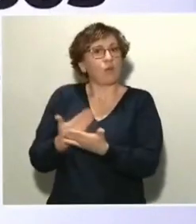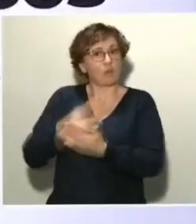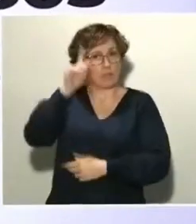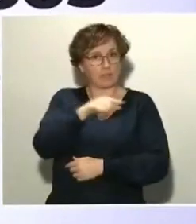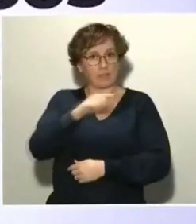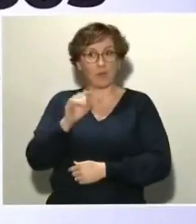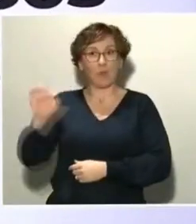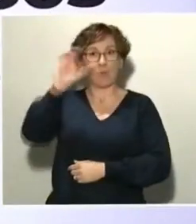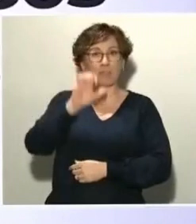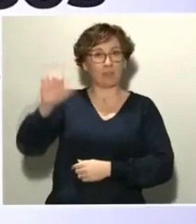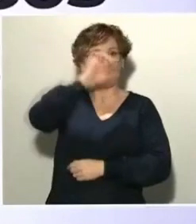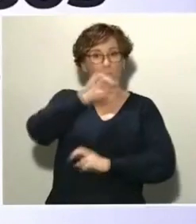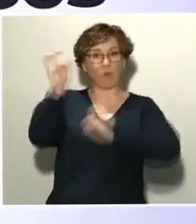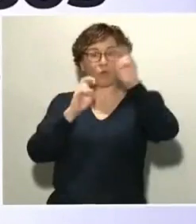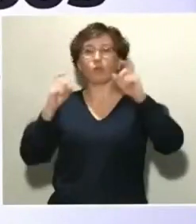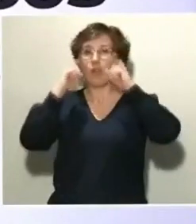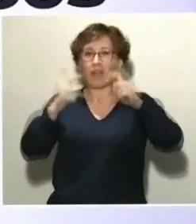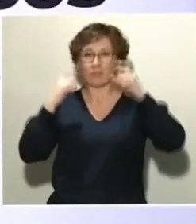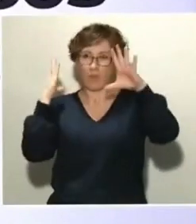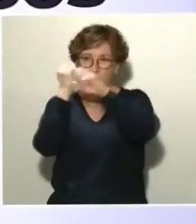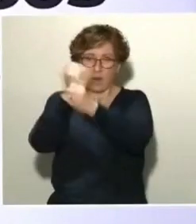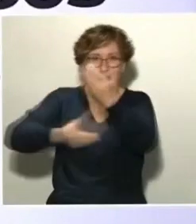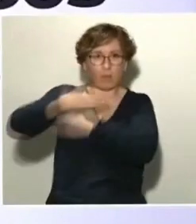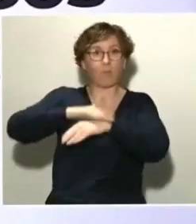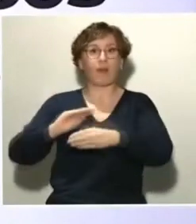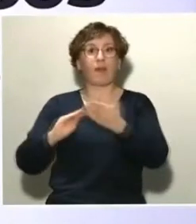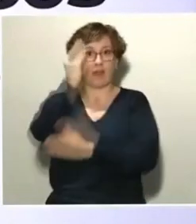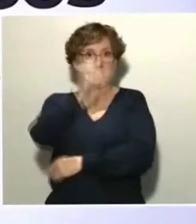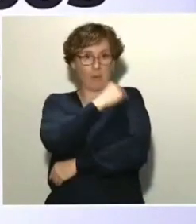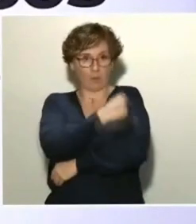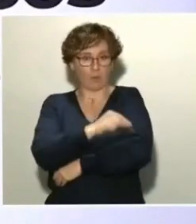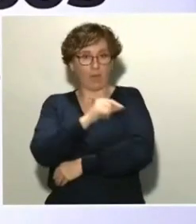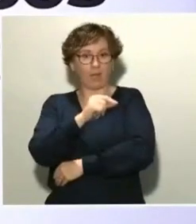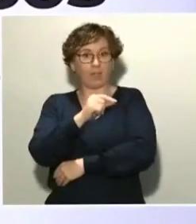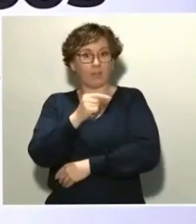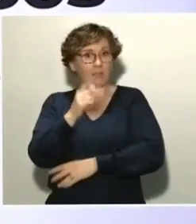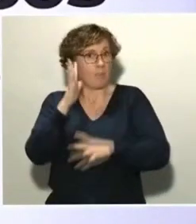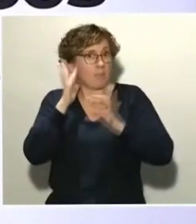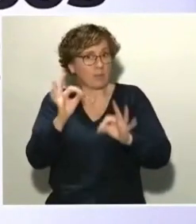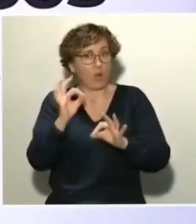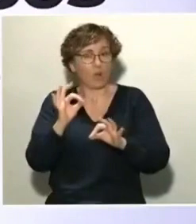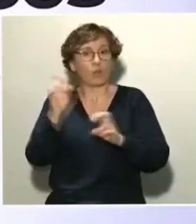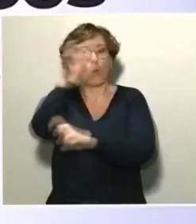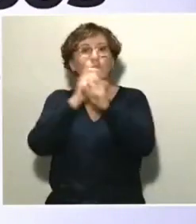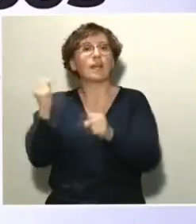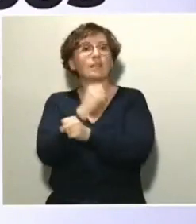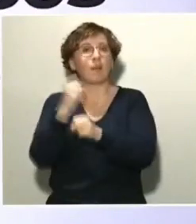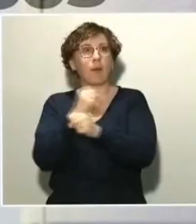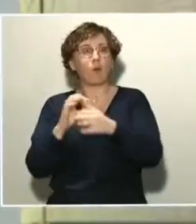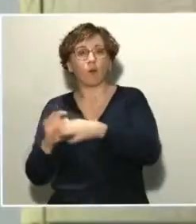esfuerzos para desarrollar una vacuna y si no sería más lógico que se intentase trabajar a nivel europeo para un problema global.